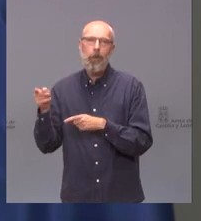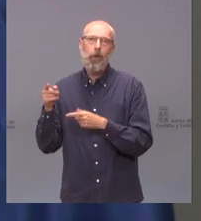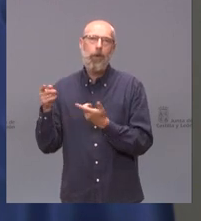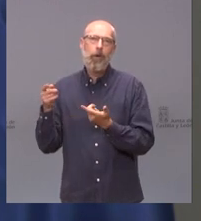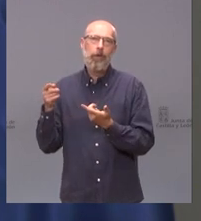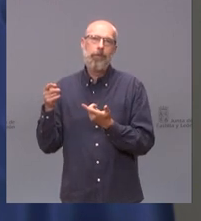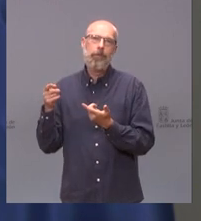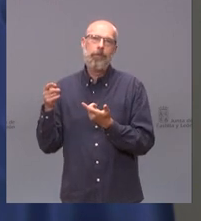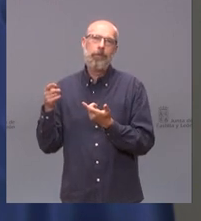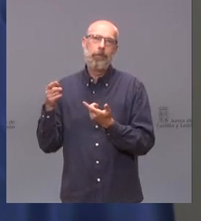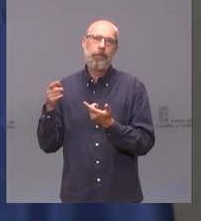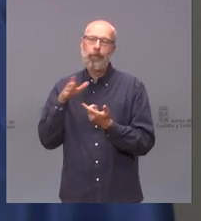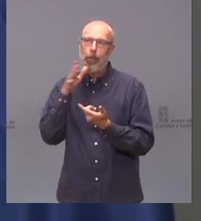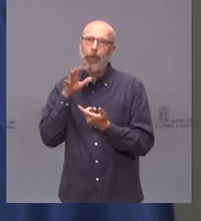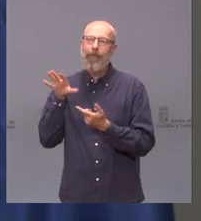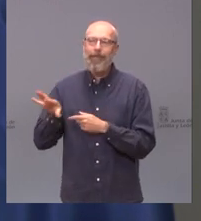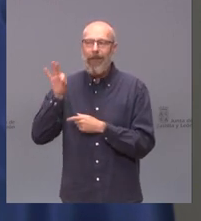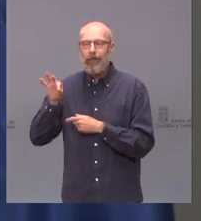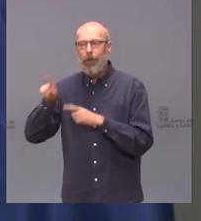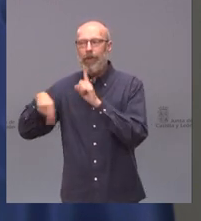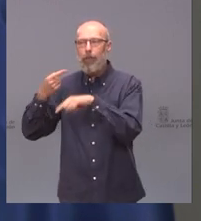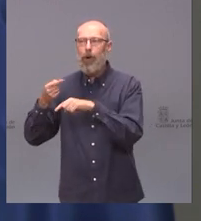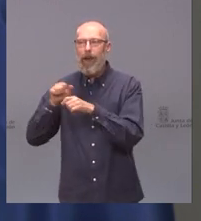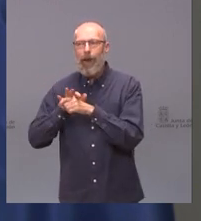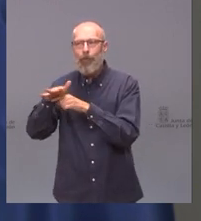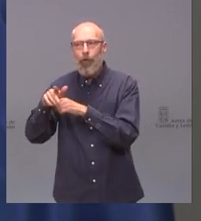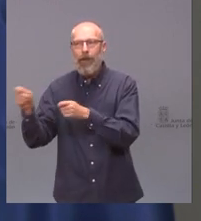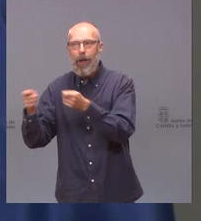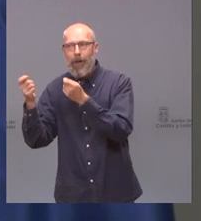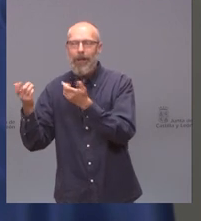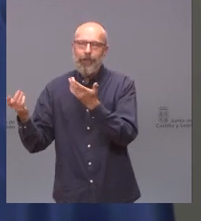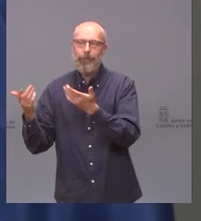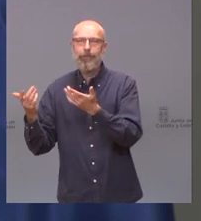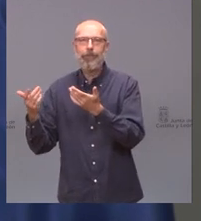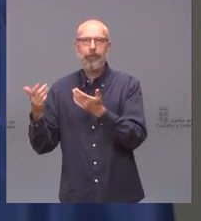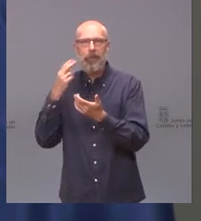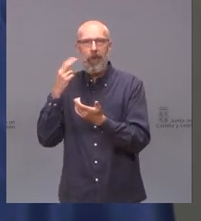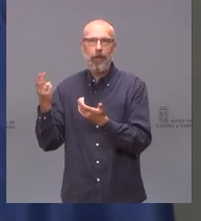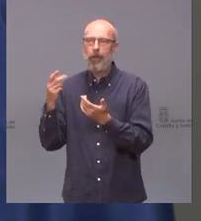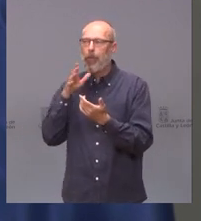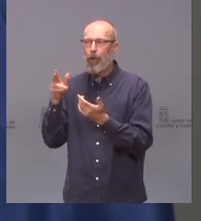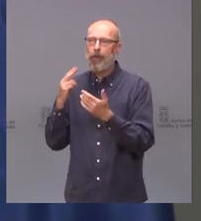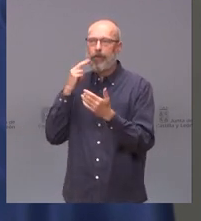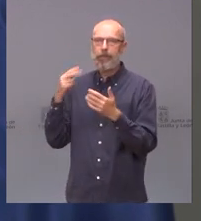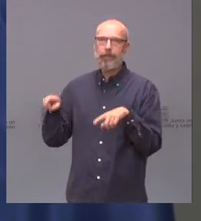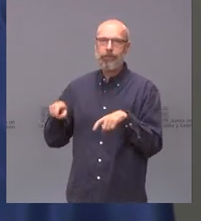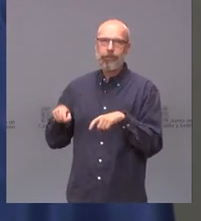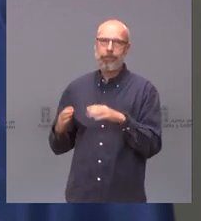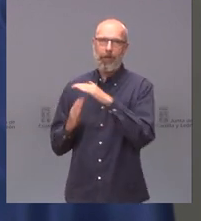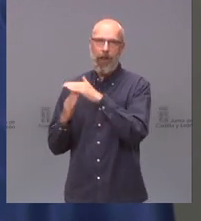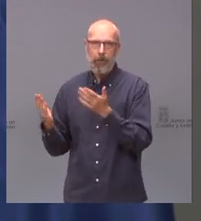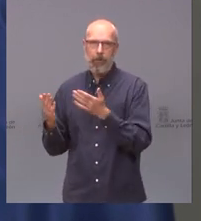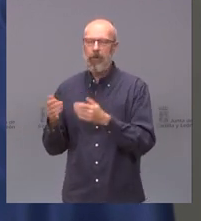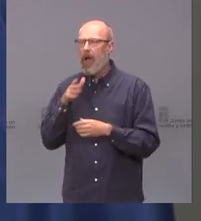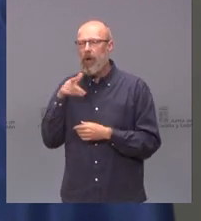a que sus decisiones influyan en la campaña. Por tanto, es su momento y nosotros esperamos su